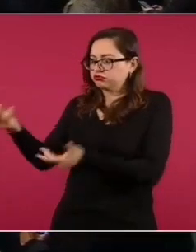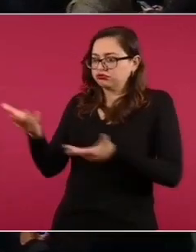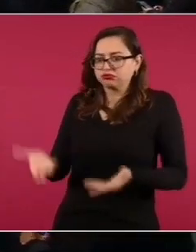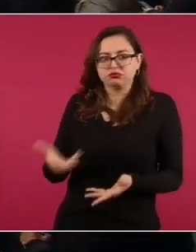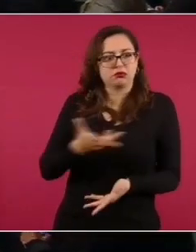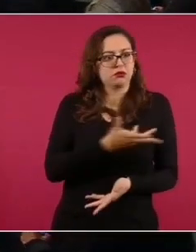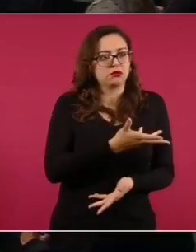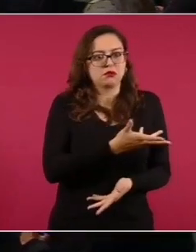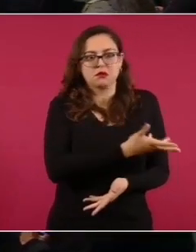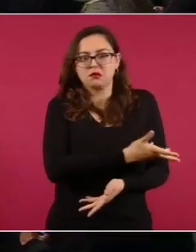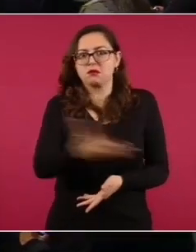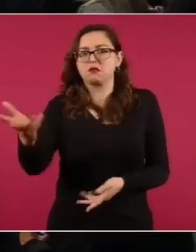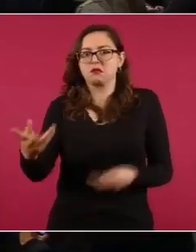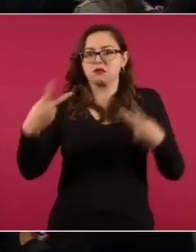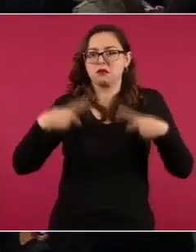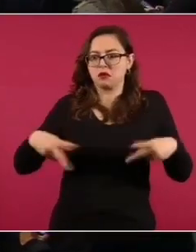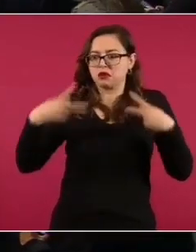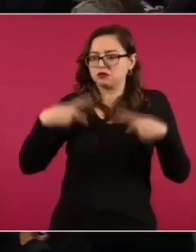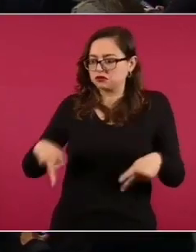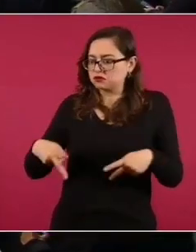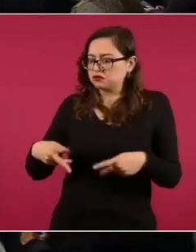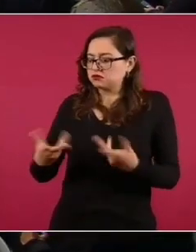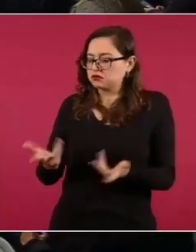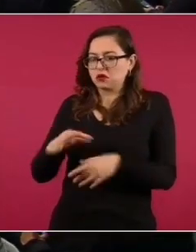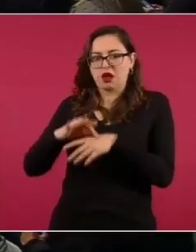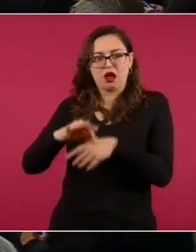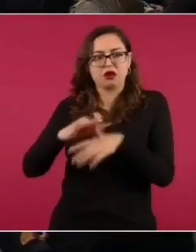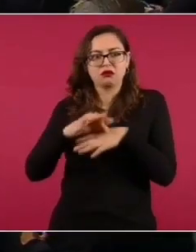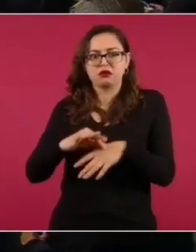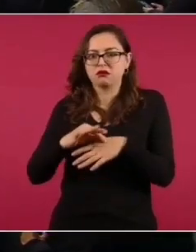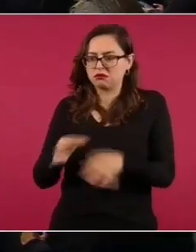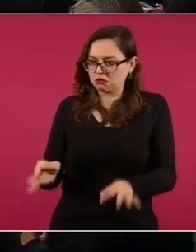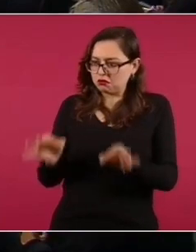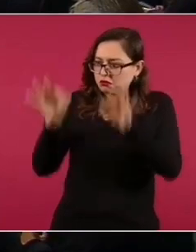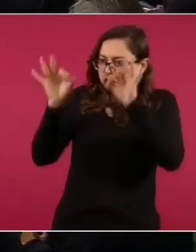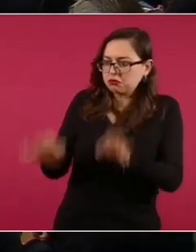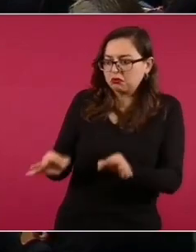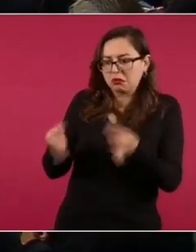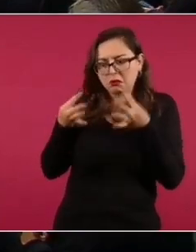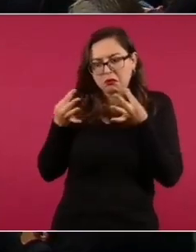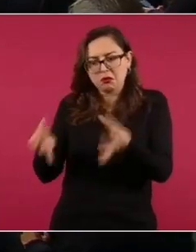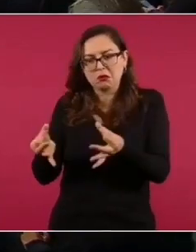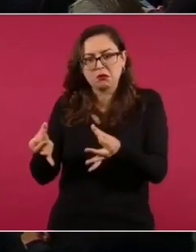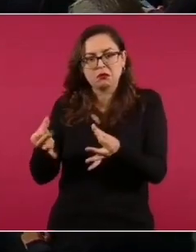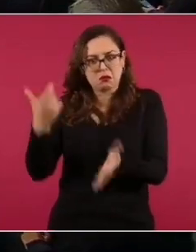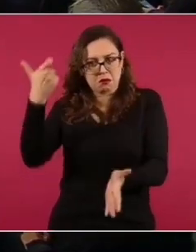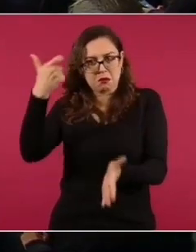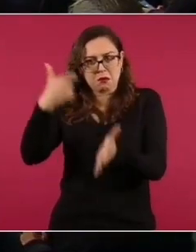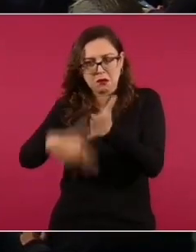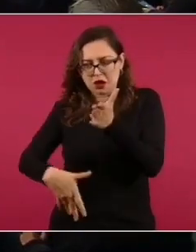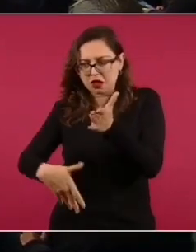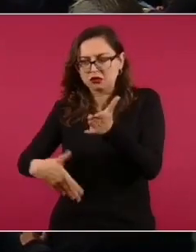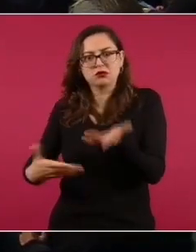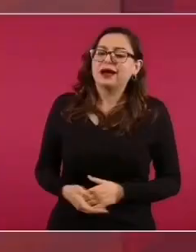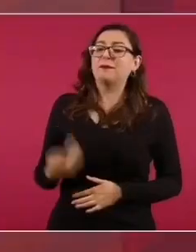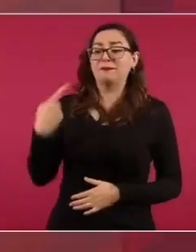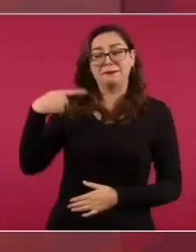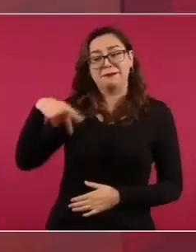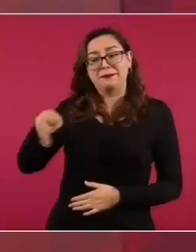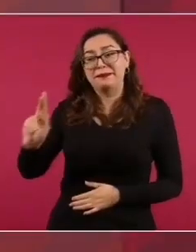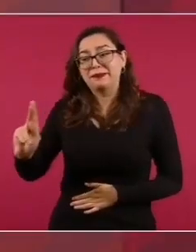acceso a carne buena y barata. ¿Por qué? Vamos a cerrar la frontera.